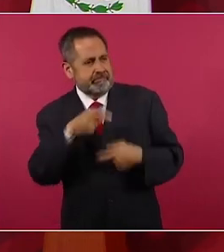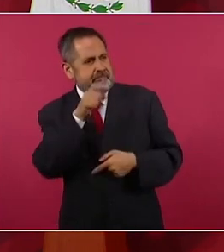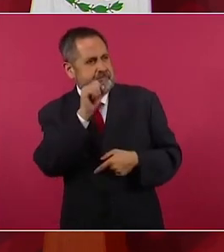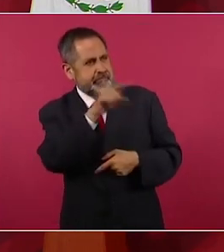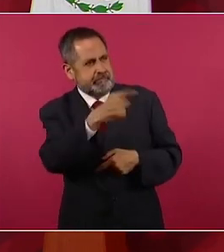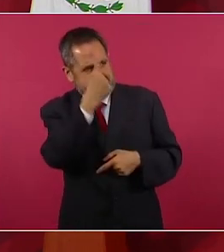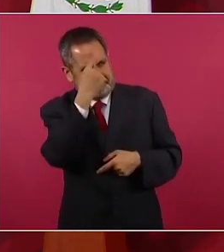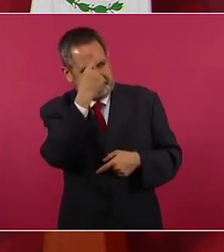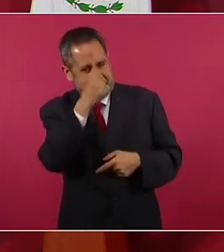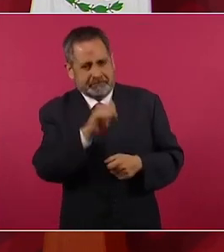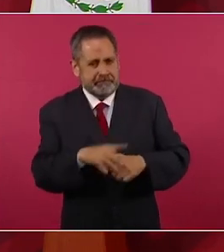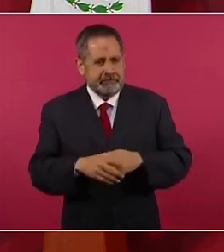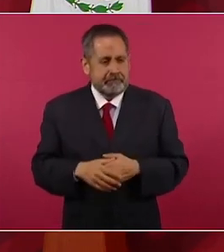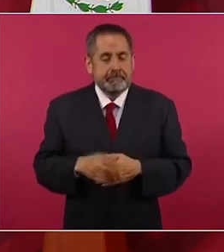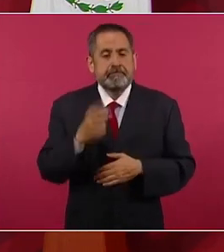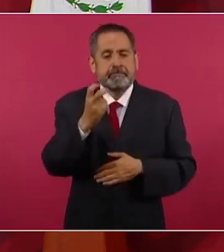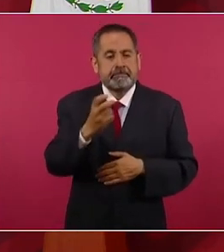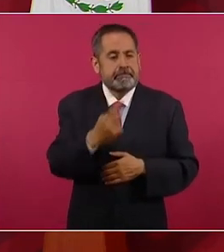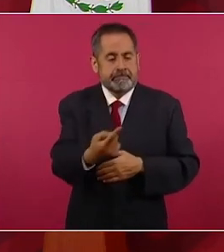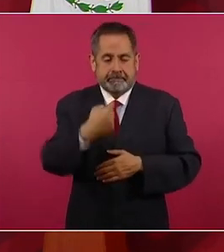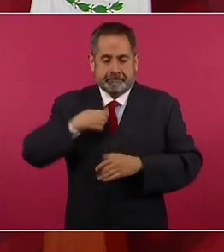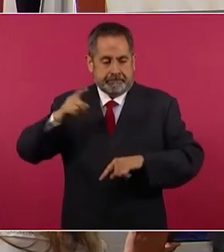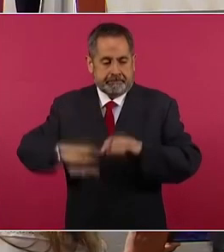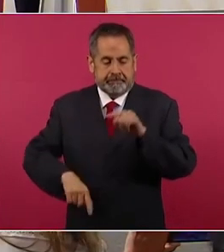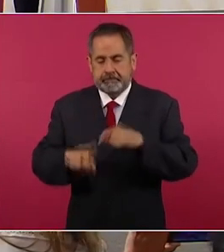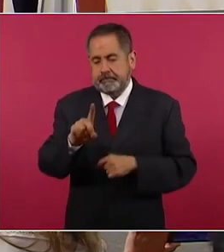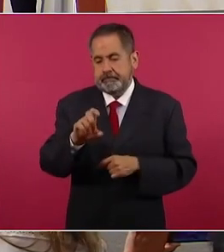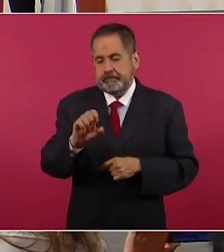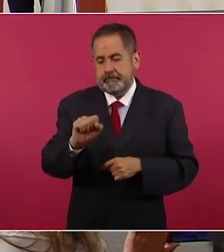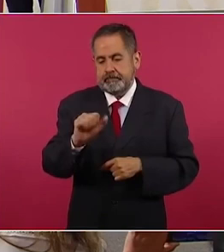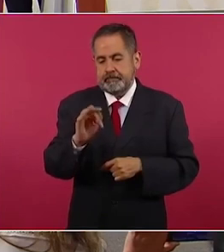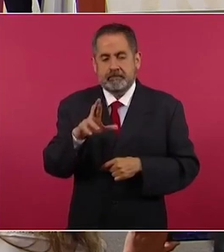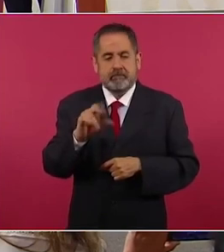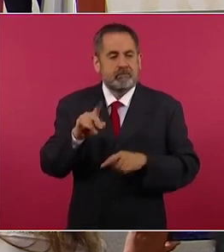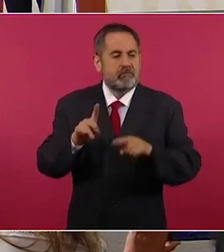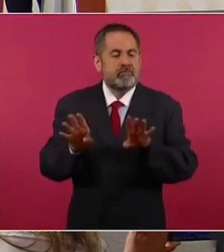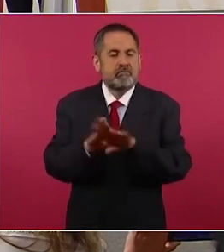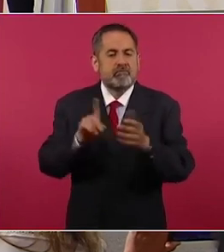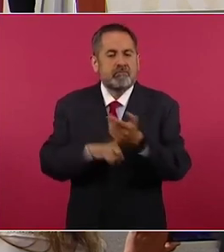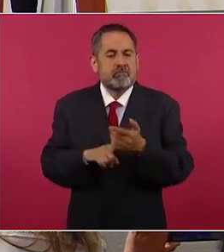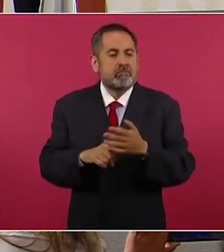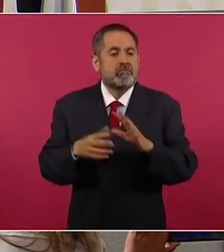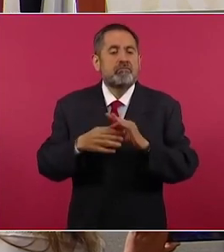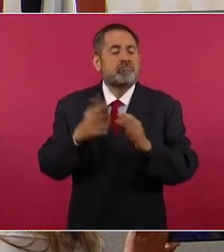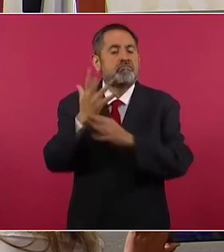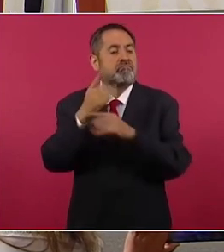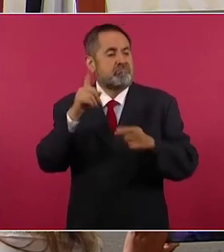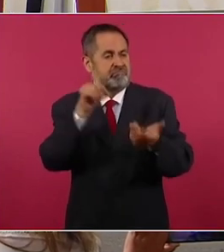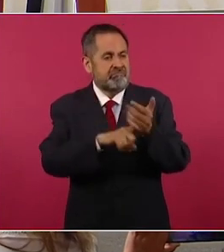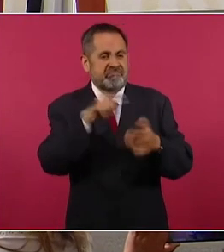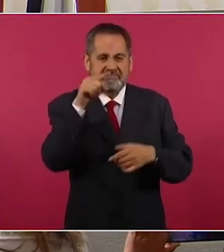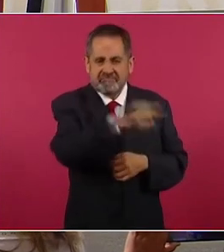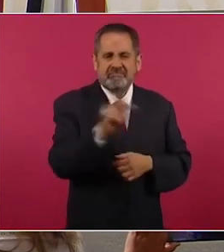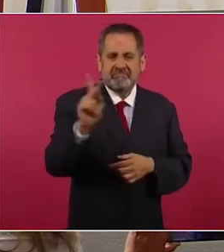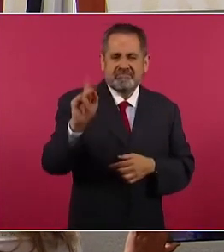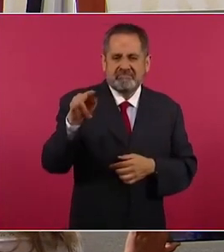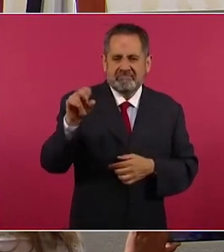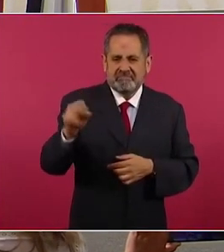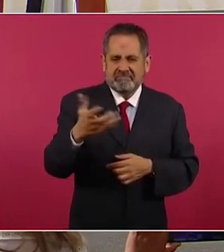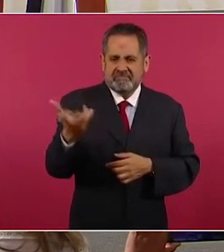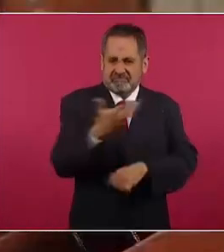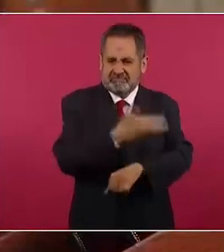explica este desafuero tramado desde los pinos. Por eso,